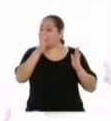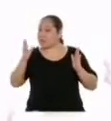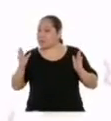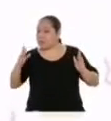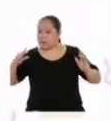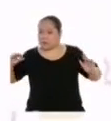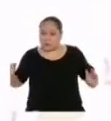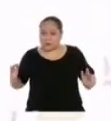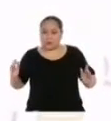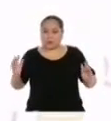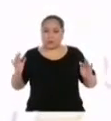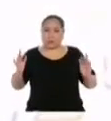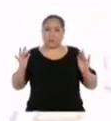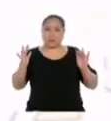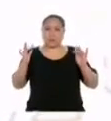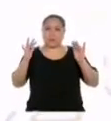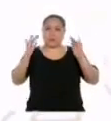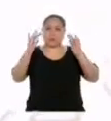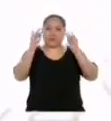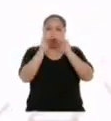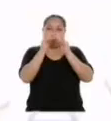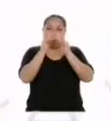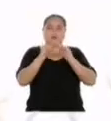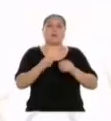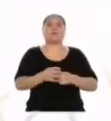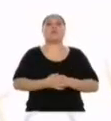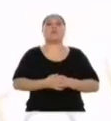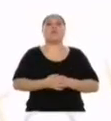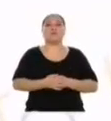siempre inicia y termina en el eje horizontal.